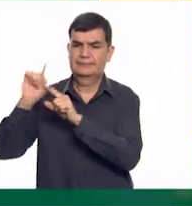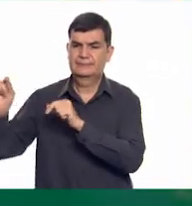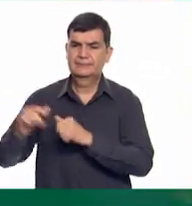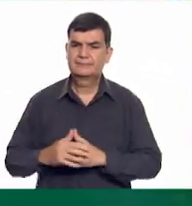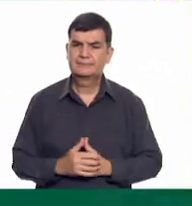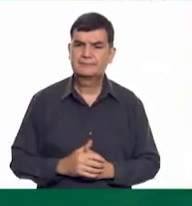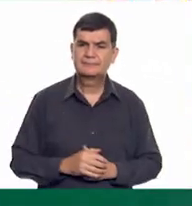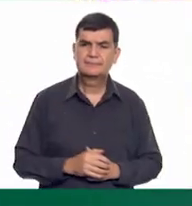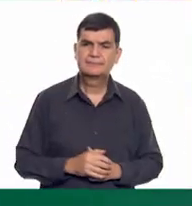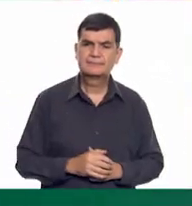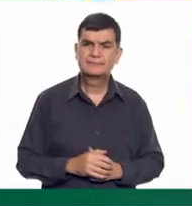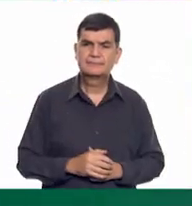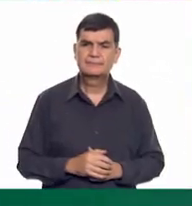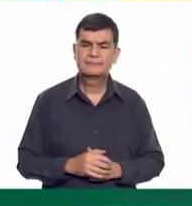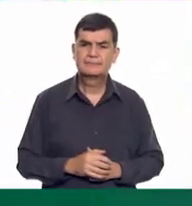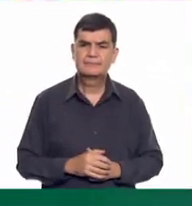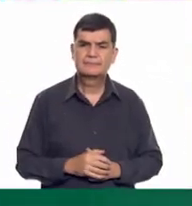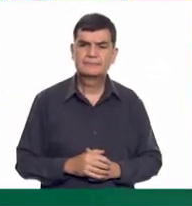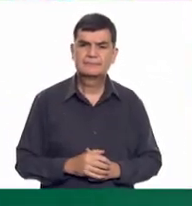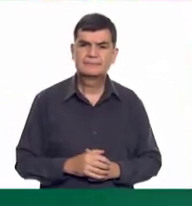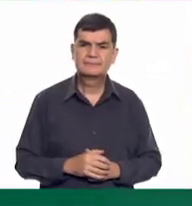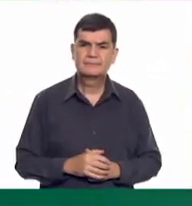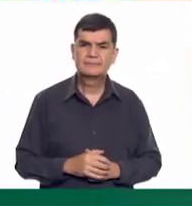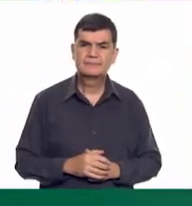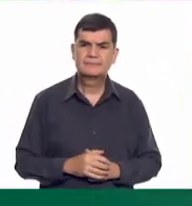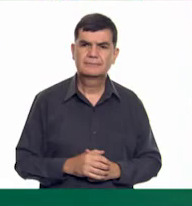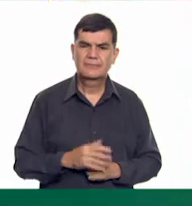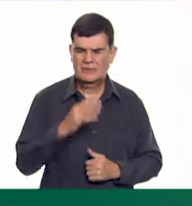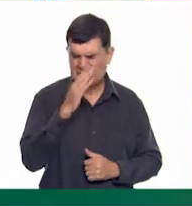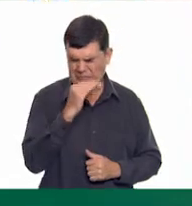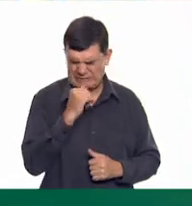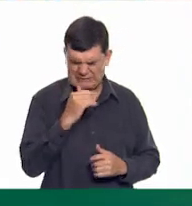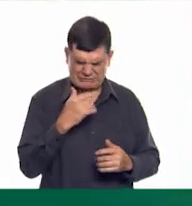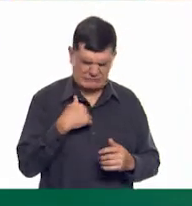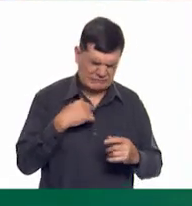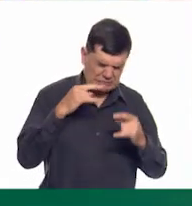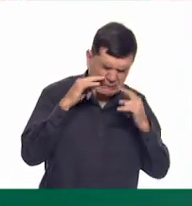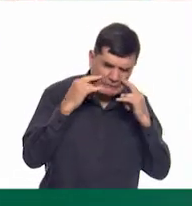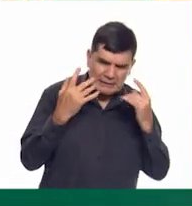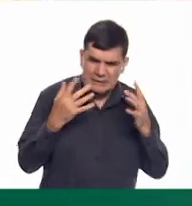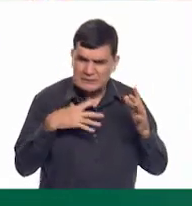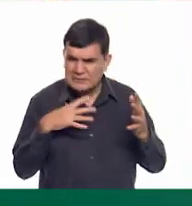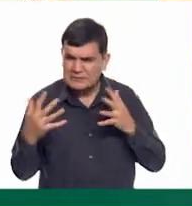Ya no puedo ni ver con...